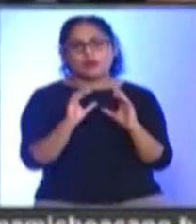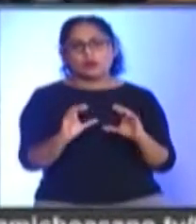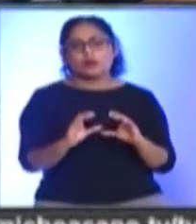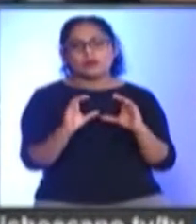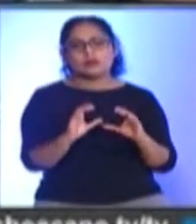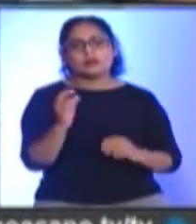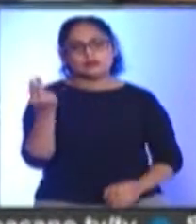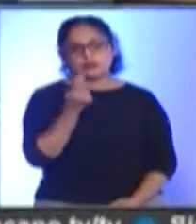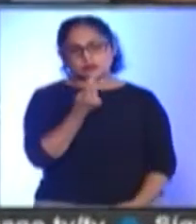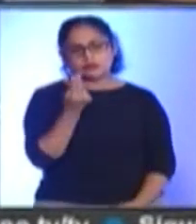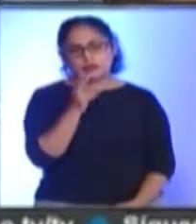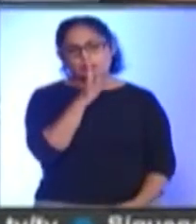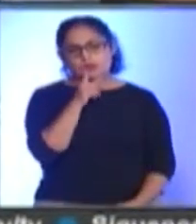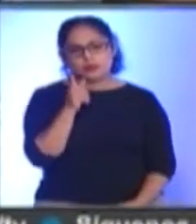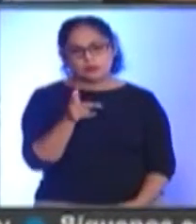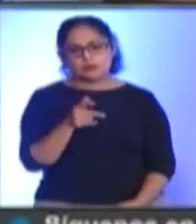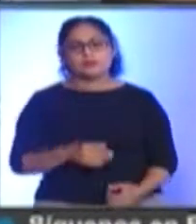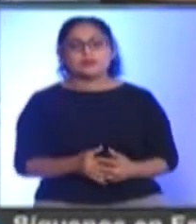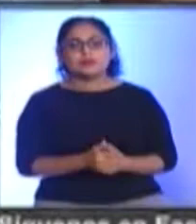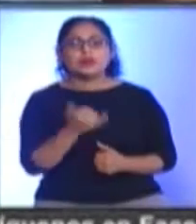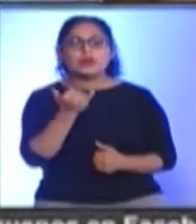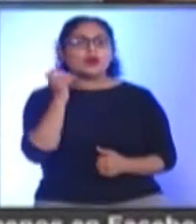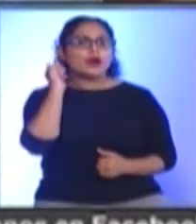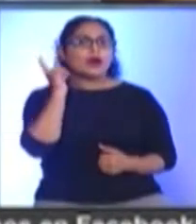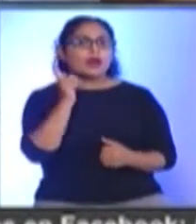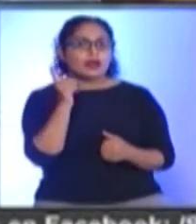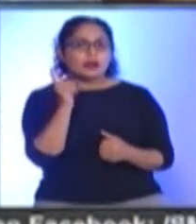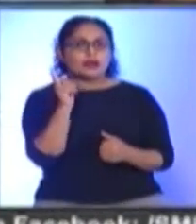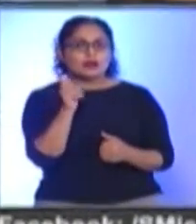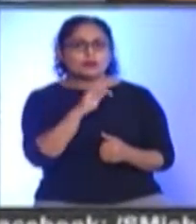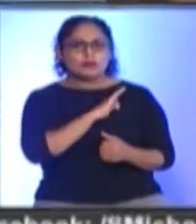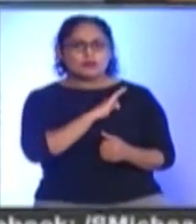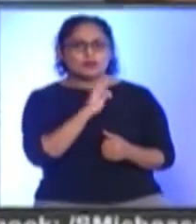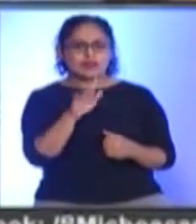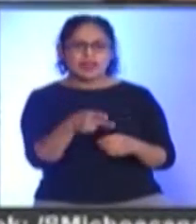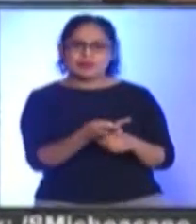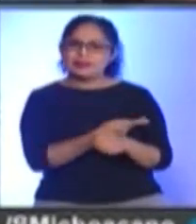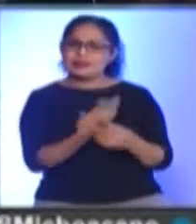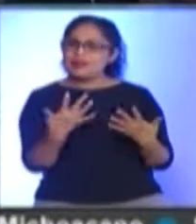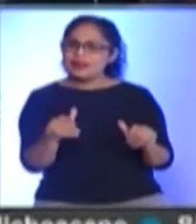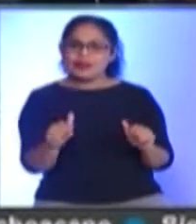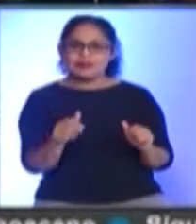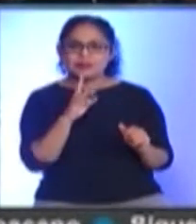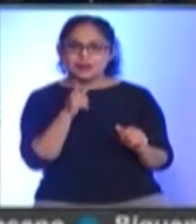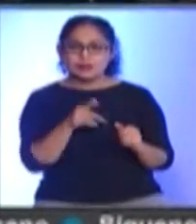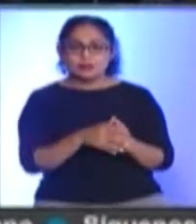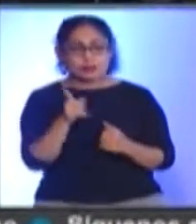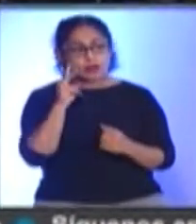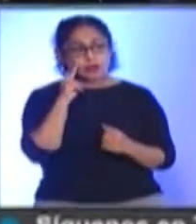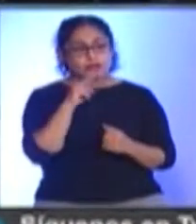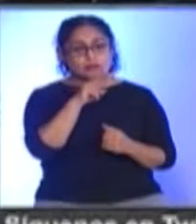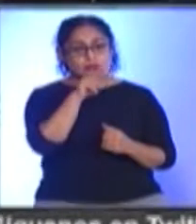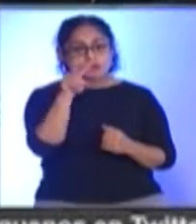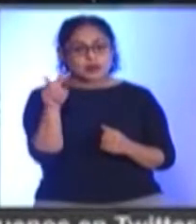Hay que seguirnos cuidando Y esperamos que pues que esto ya pase Se ha visto la organización un poquito